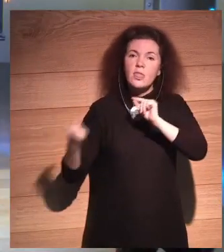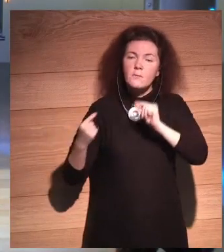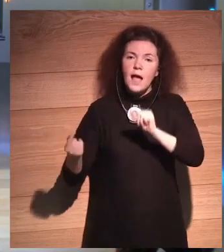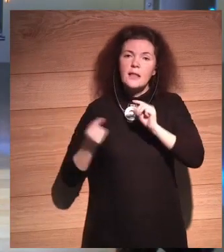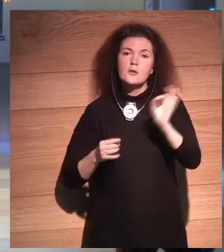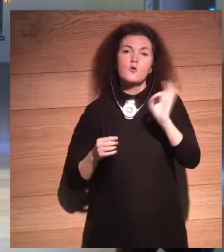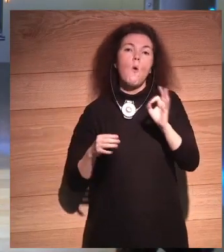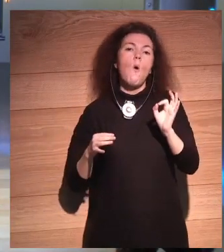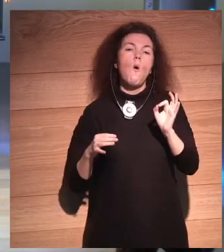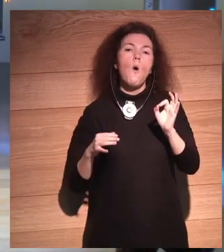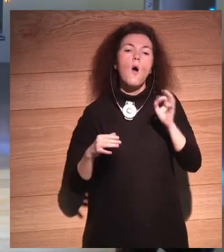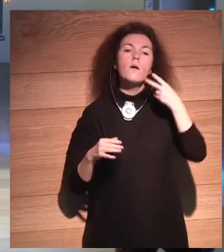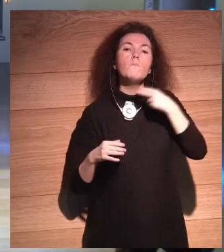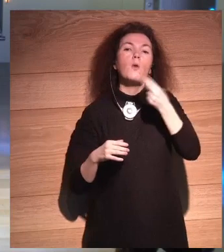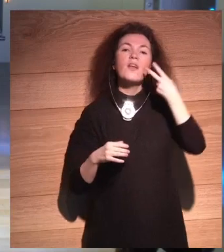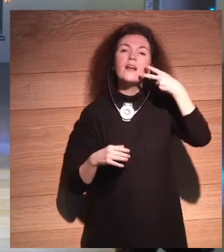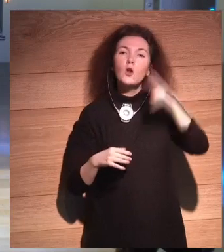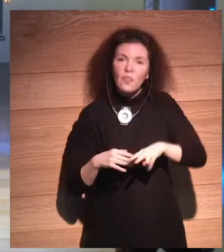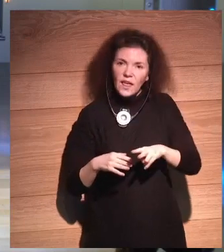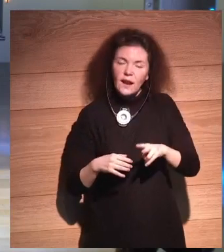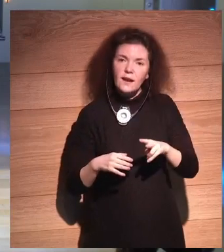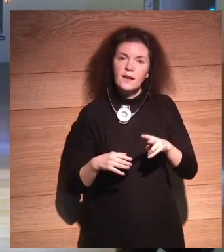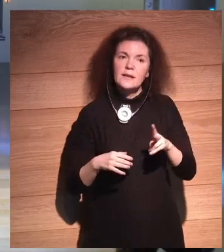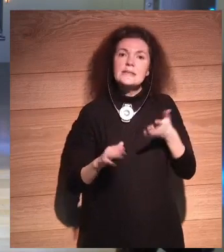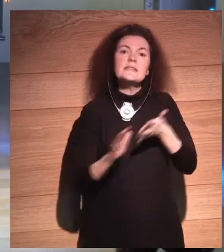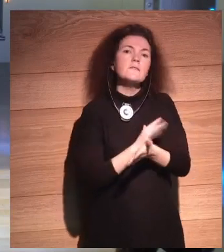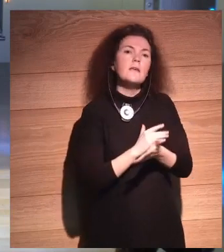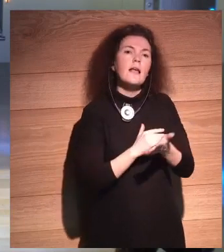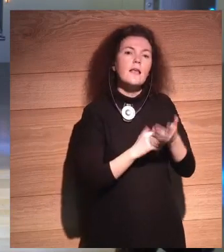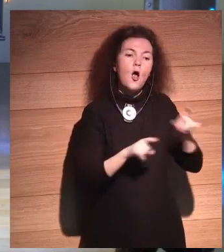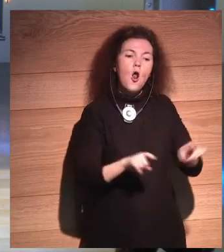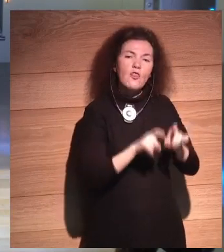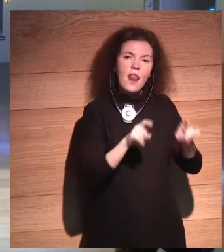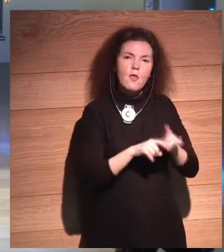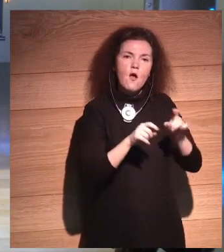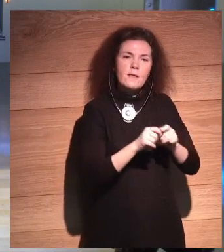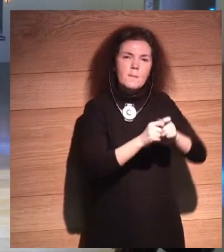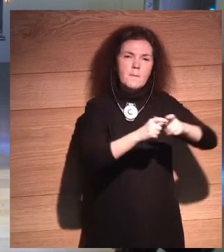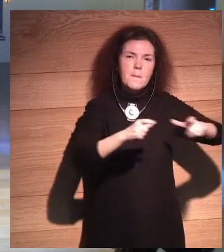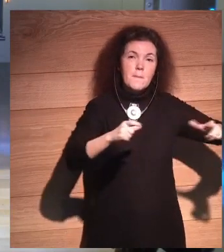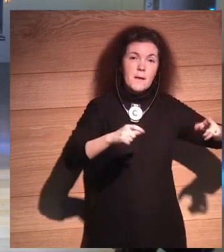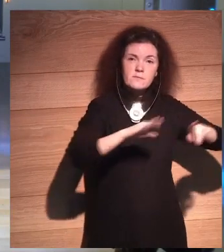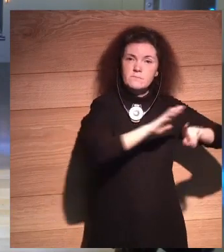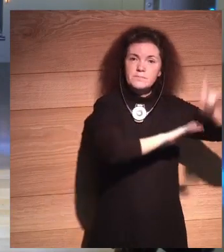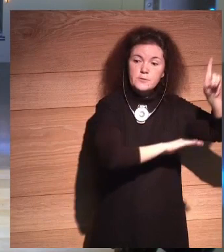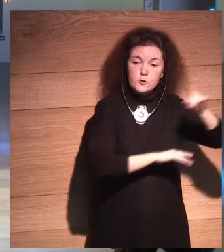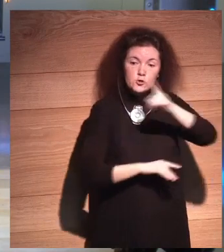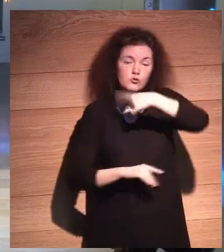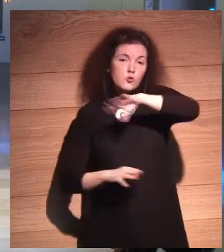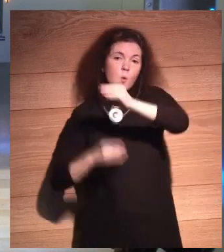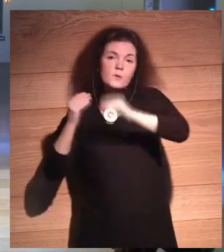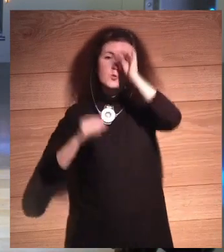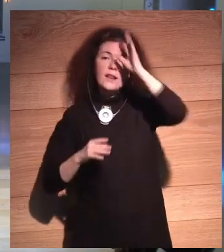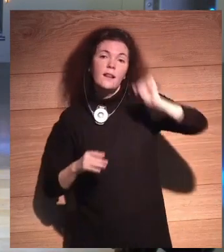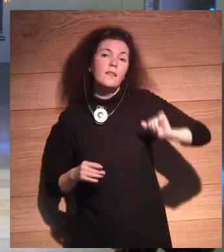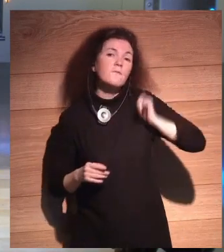el reconocimiento de voz. Es decir, la computación está subiendo cada vez más hacia arriba. Y nosotros utilizamos la